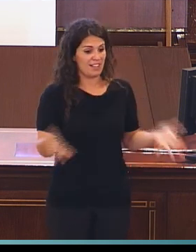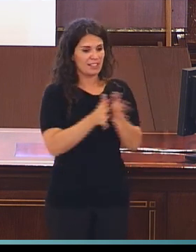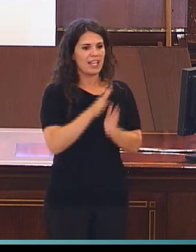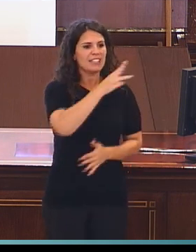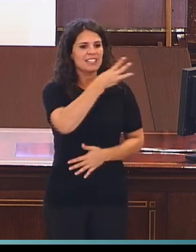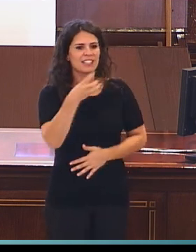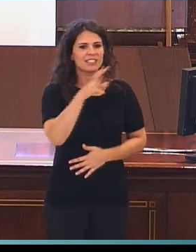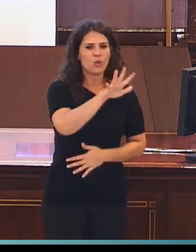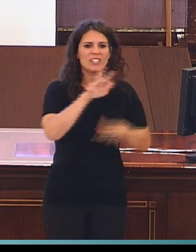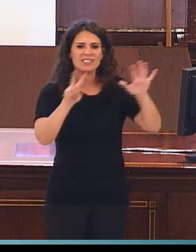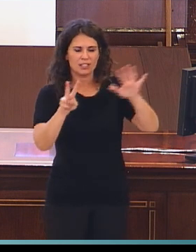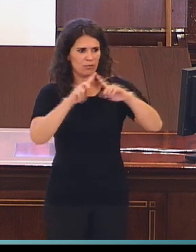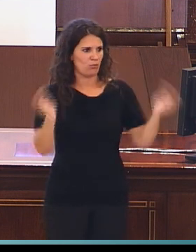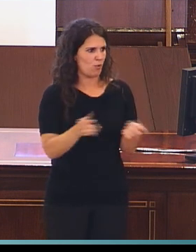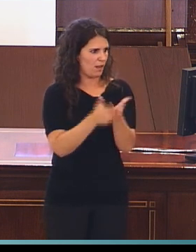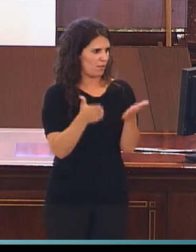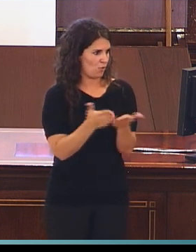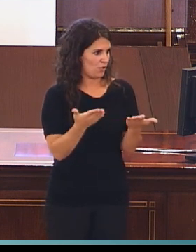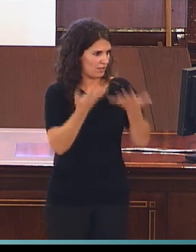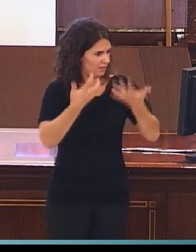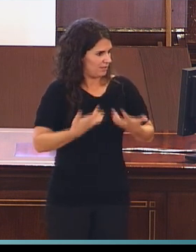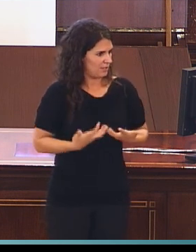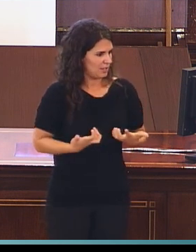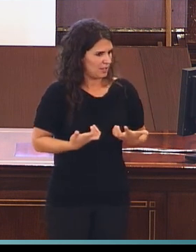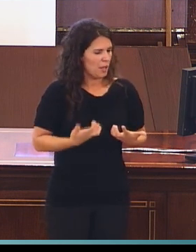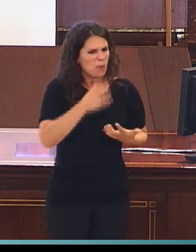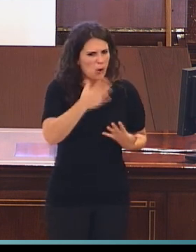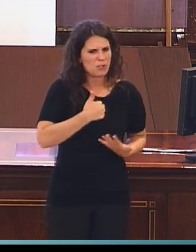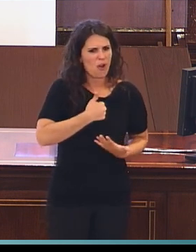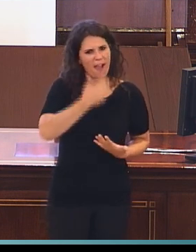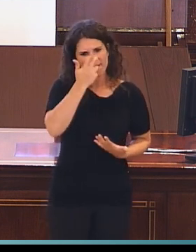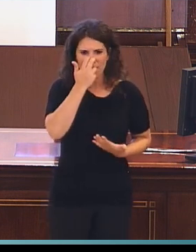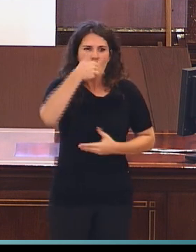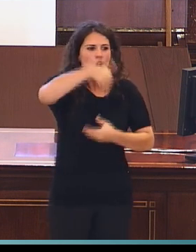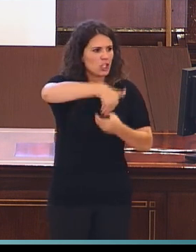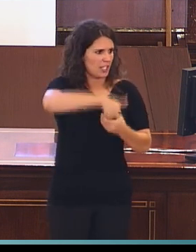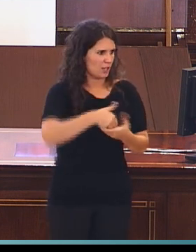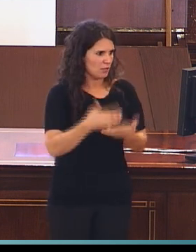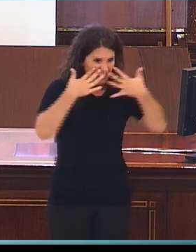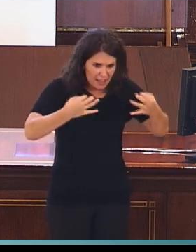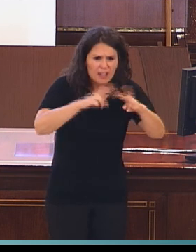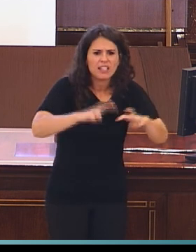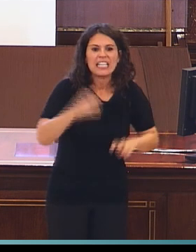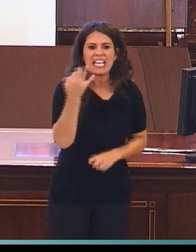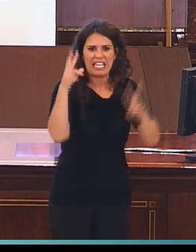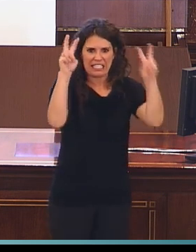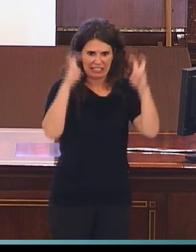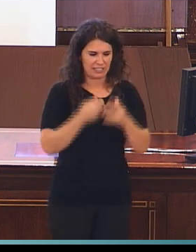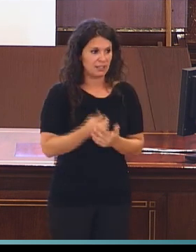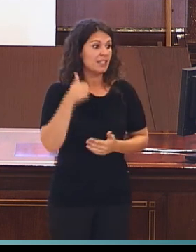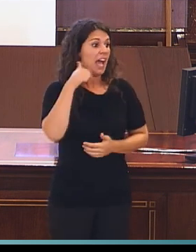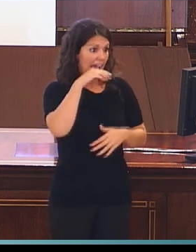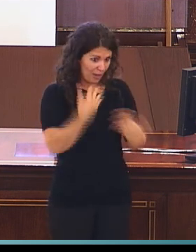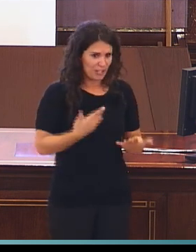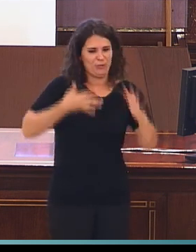Y ahora lo que interesaba es saber el contenido de esas publicaciones, realmente qué es lo que se estaba investigando. Pues, a eso es a que voy a